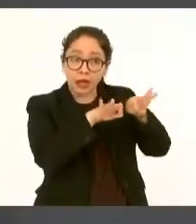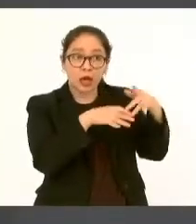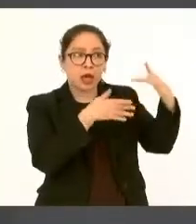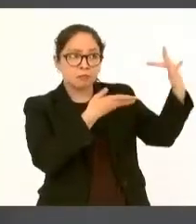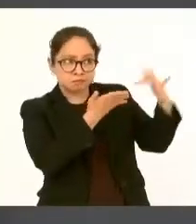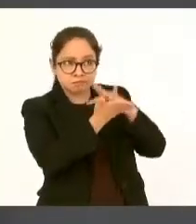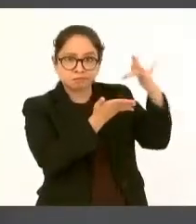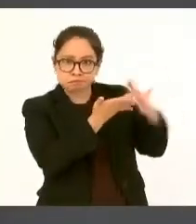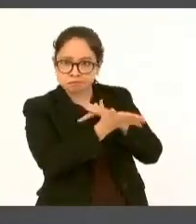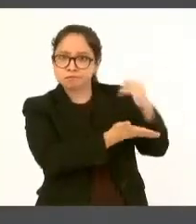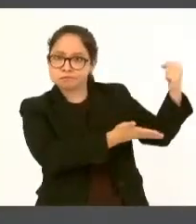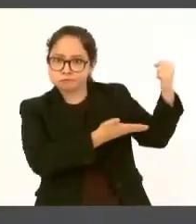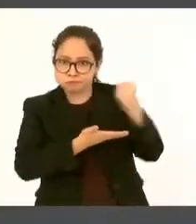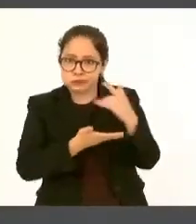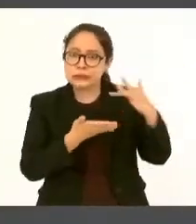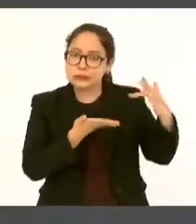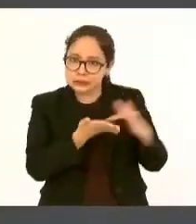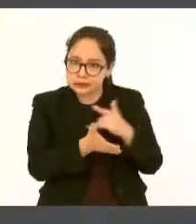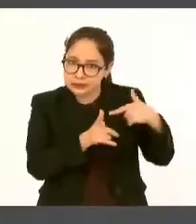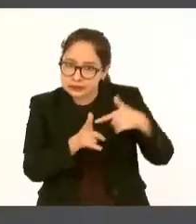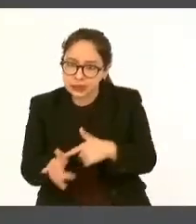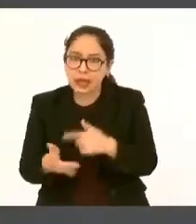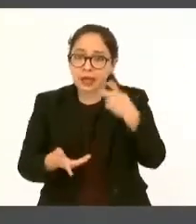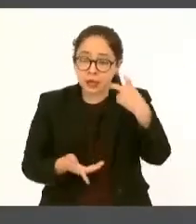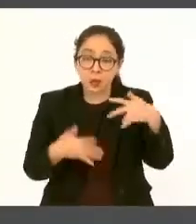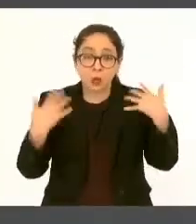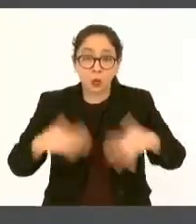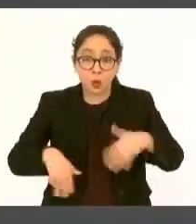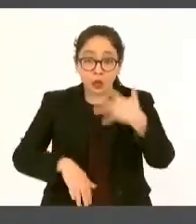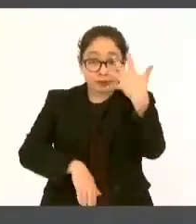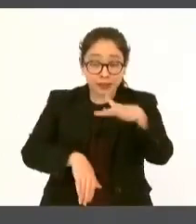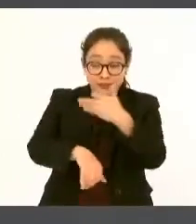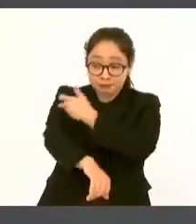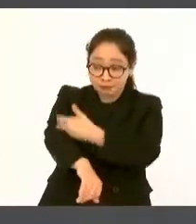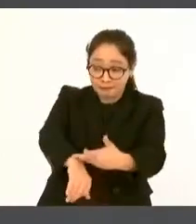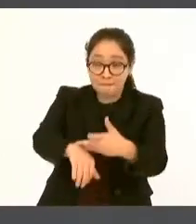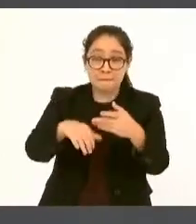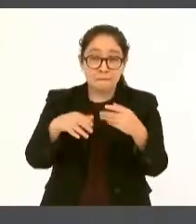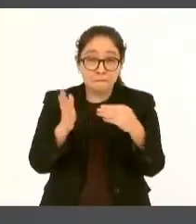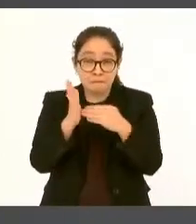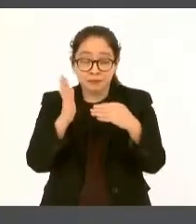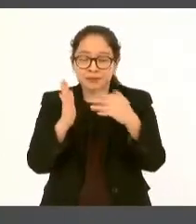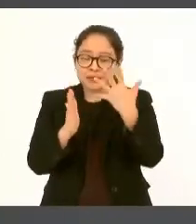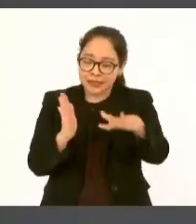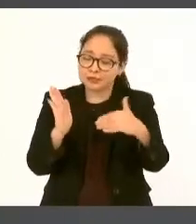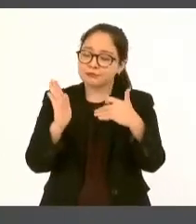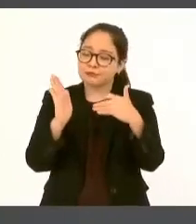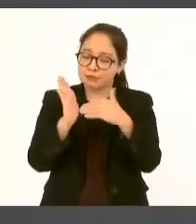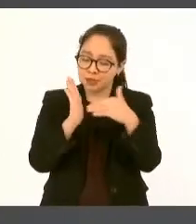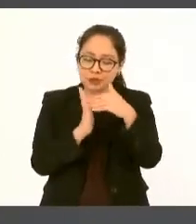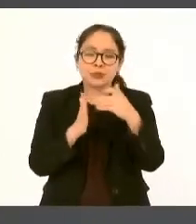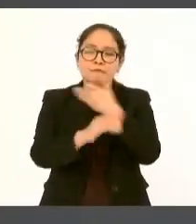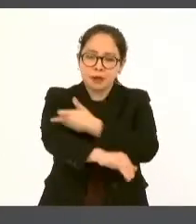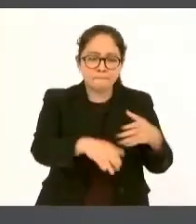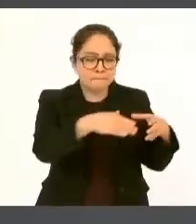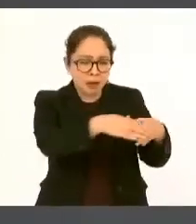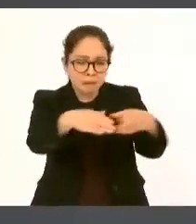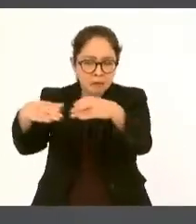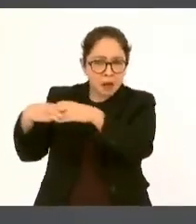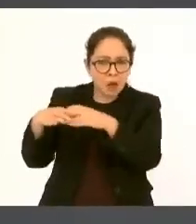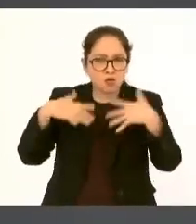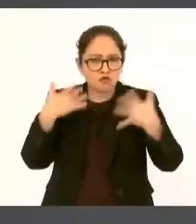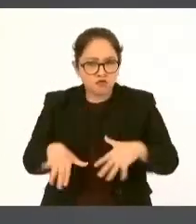esto ha apoyado mucho ahora que se necesita y se lo vamos a